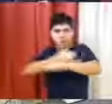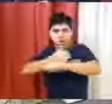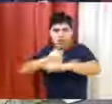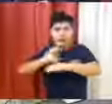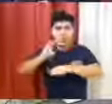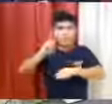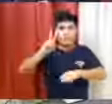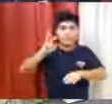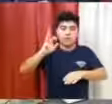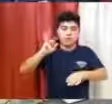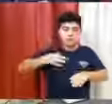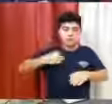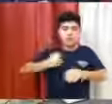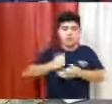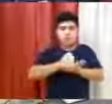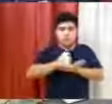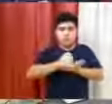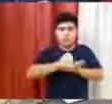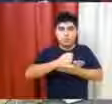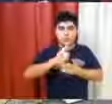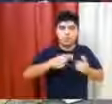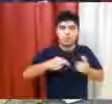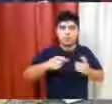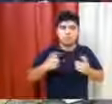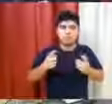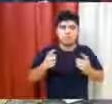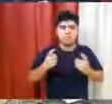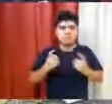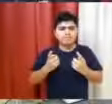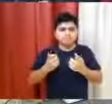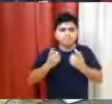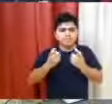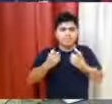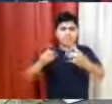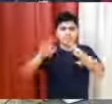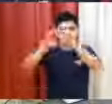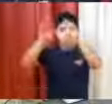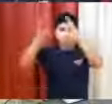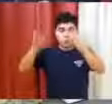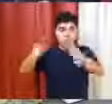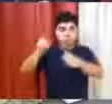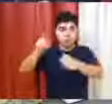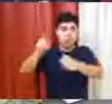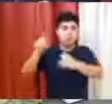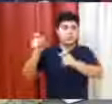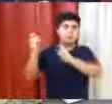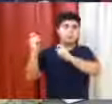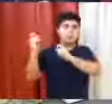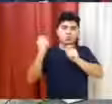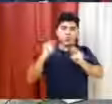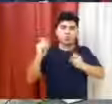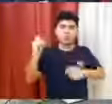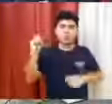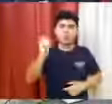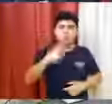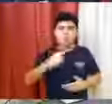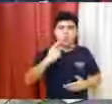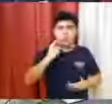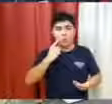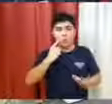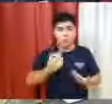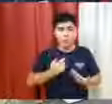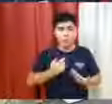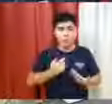Esto nosotros lo necesitamos incorporar a los edificios del municipio